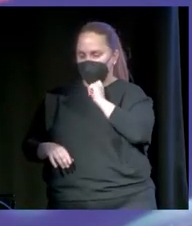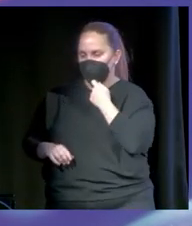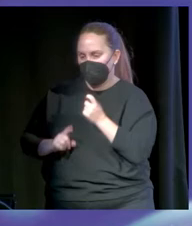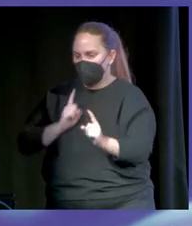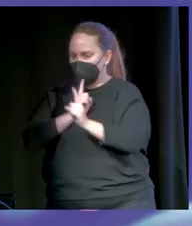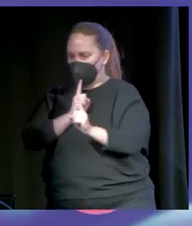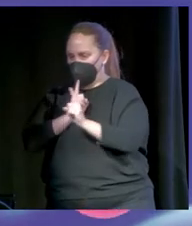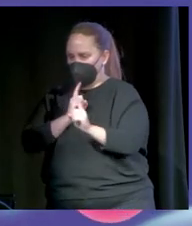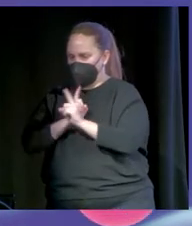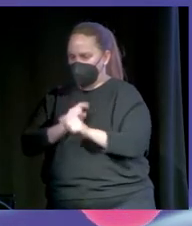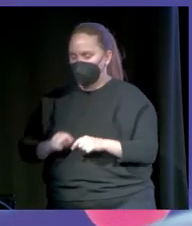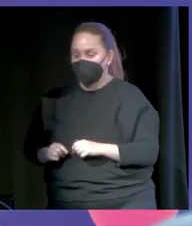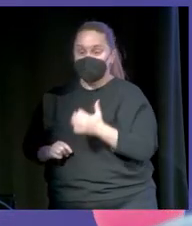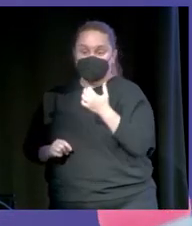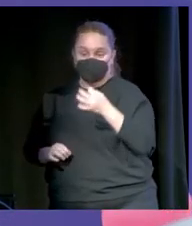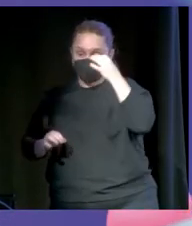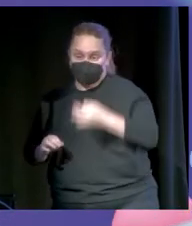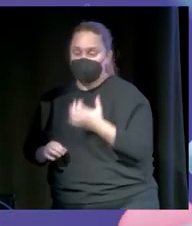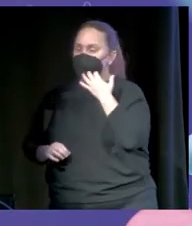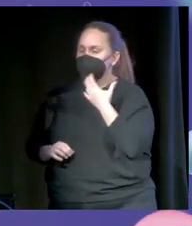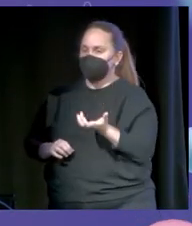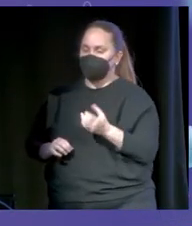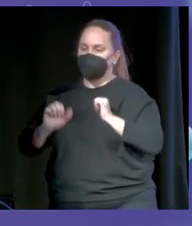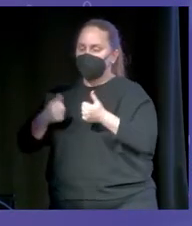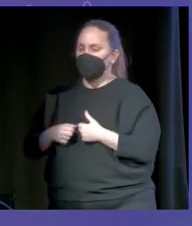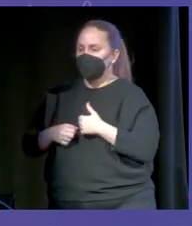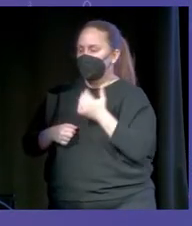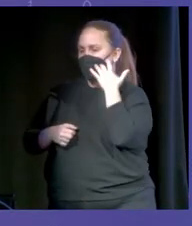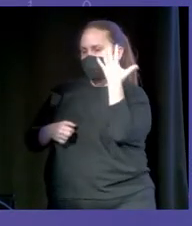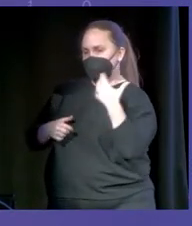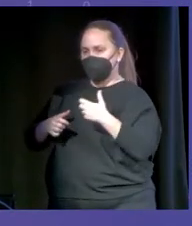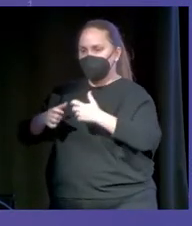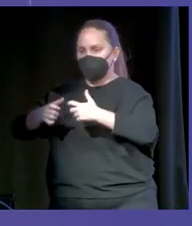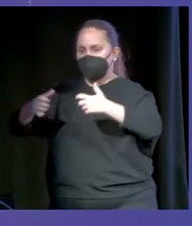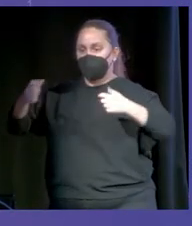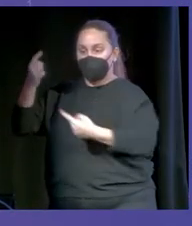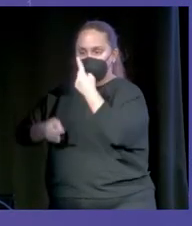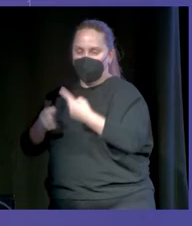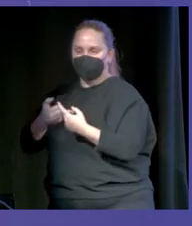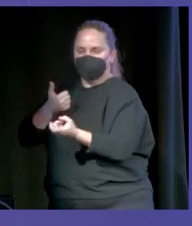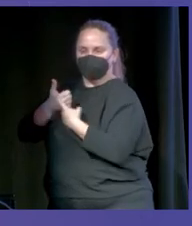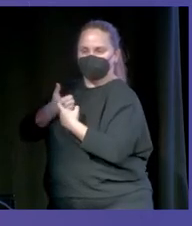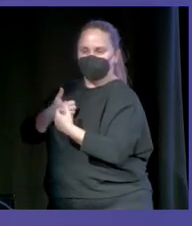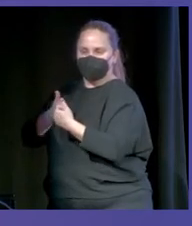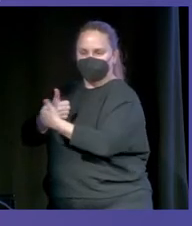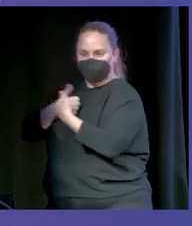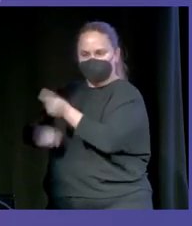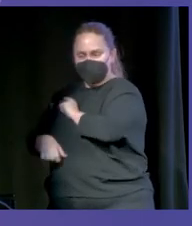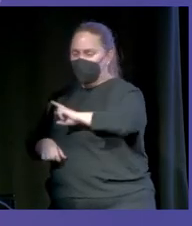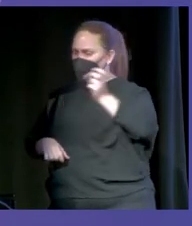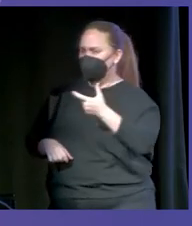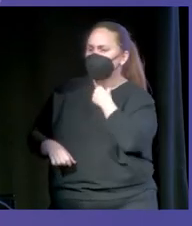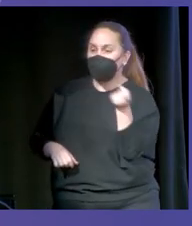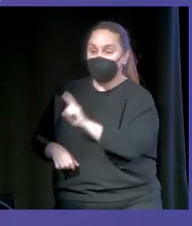Porque van a llegar. Si la cuenta va a empezar a crecer, le gustaréis a alguna gente, pero a otros no les vais a gustar. En general, si sois divulgadores, al